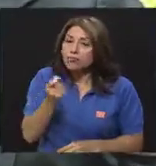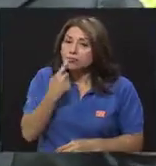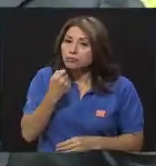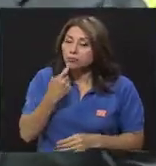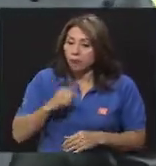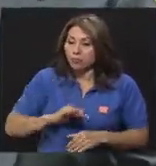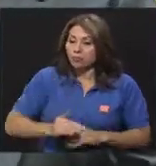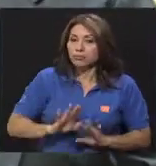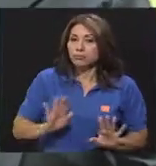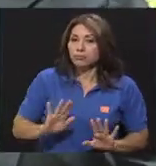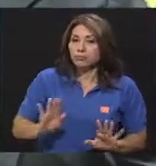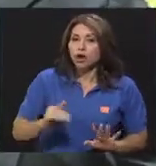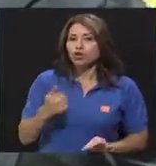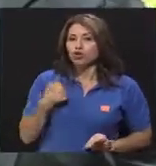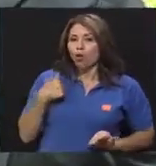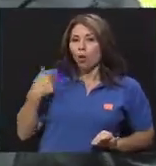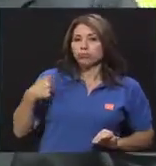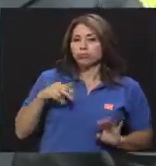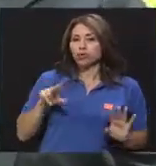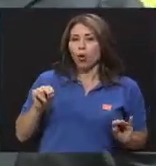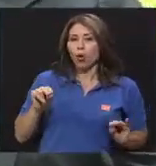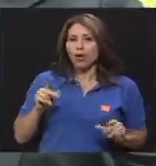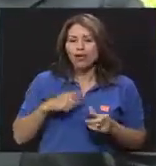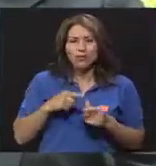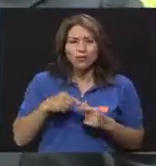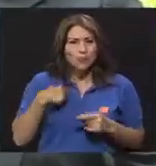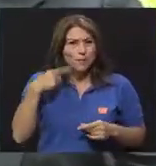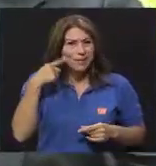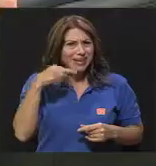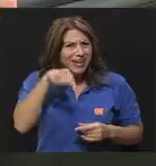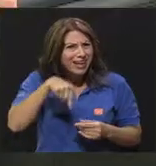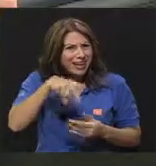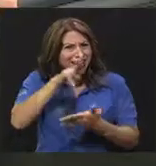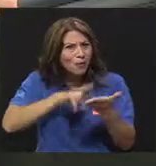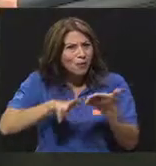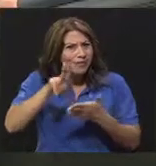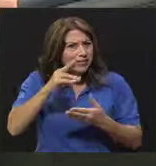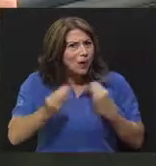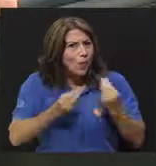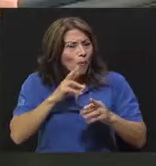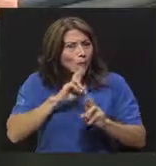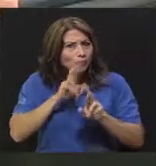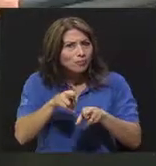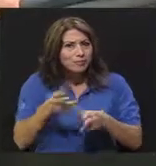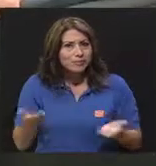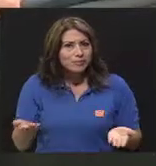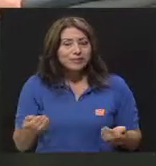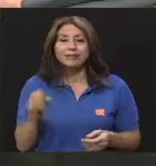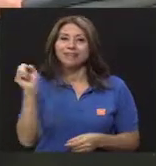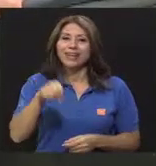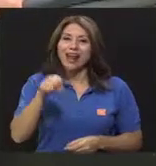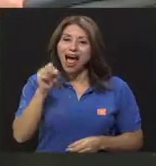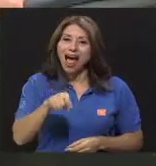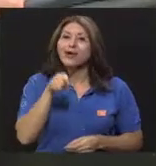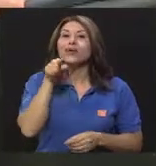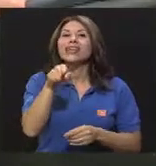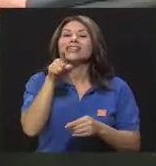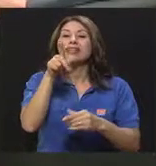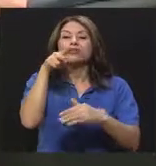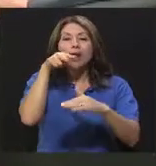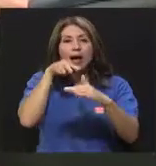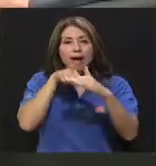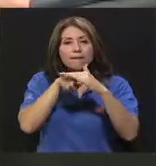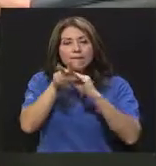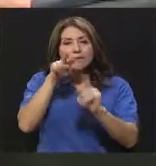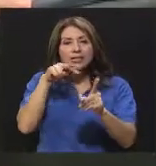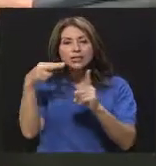Datos como eso que uno no concebiría en la academia, por ejemplo, ¿verdad? Claro. Y esa es una visión, digamos, muy cultural,